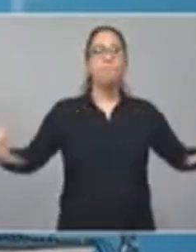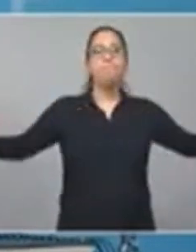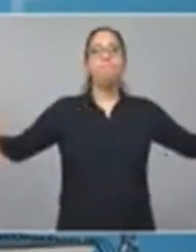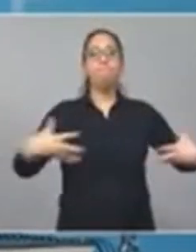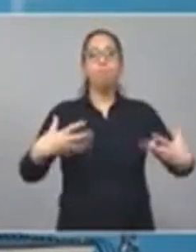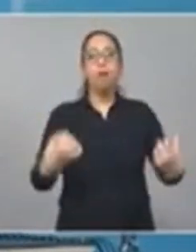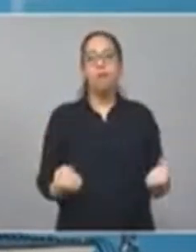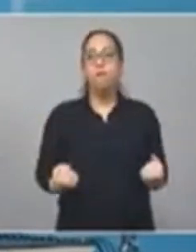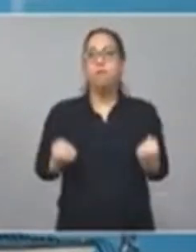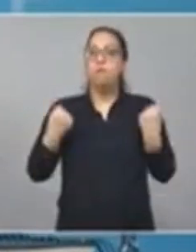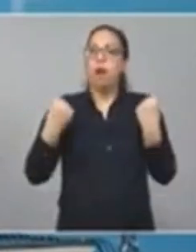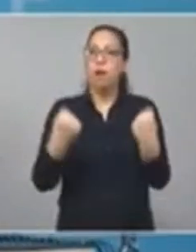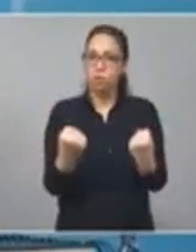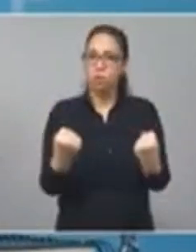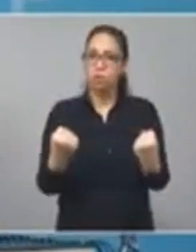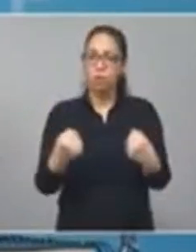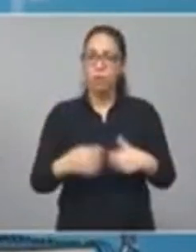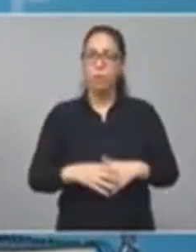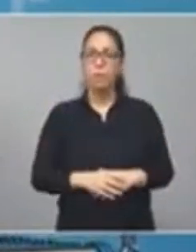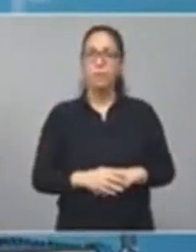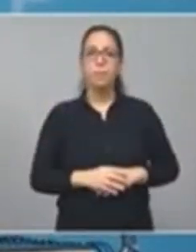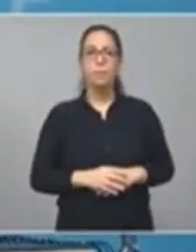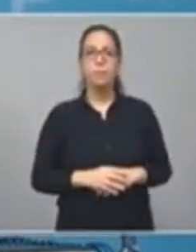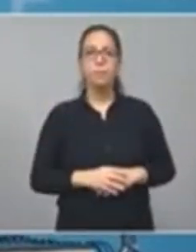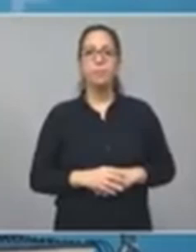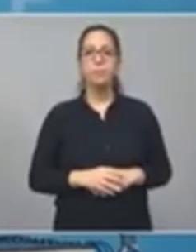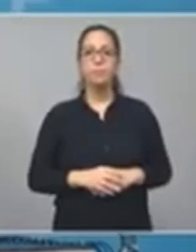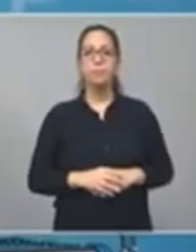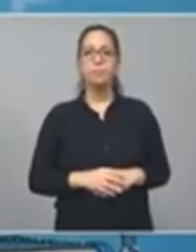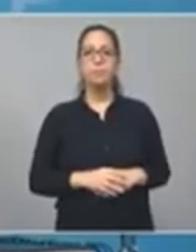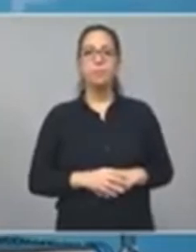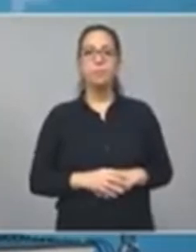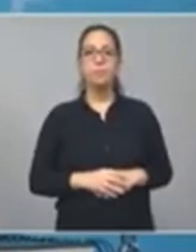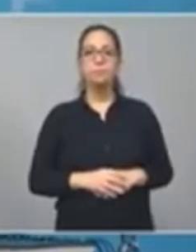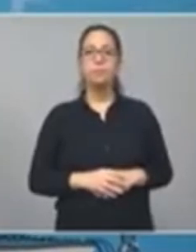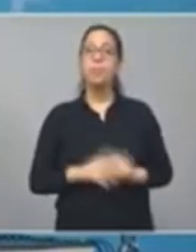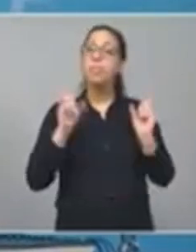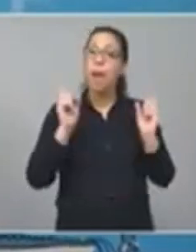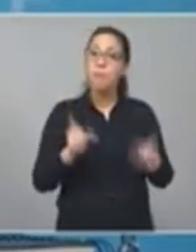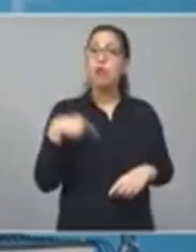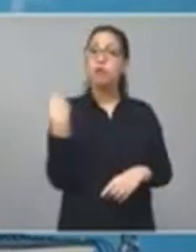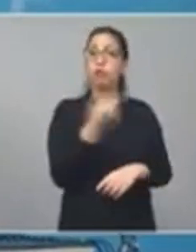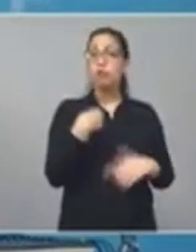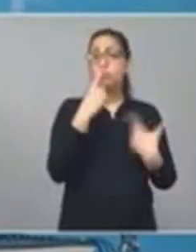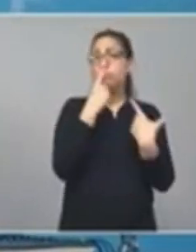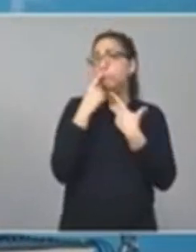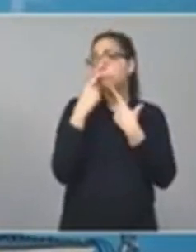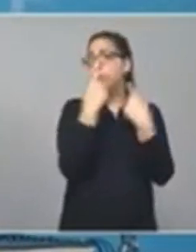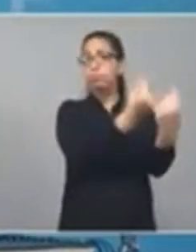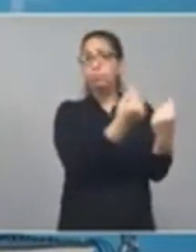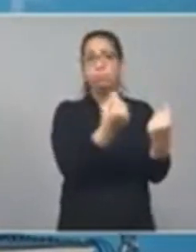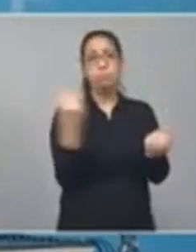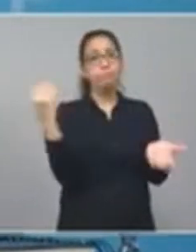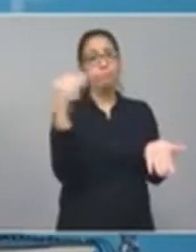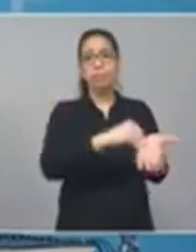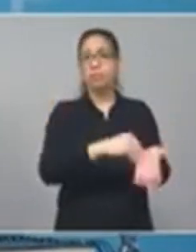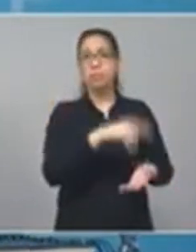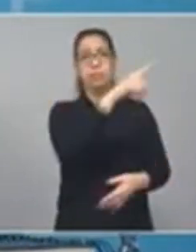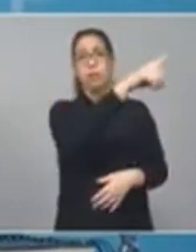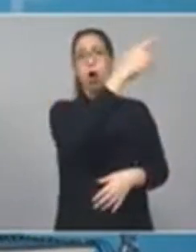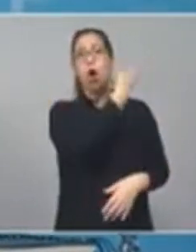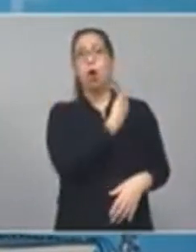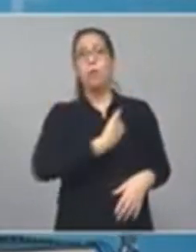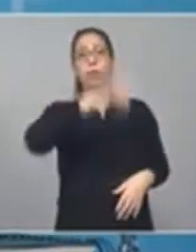que hemos hecho. Pero también seguimos reclamando al Gobierno Nacional que